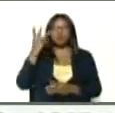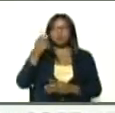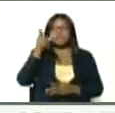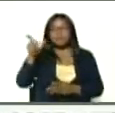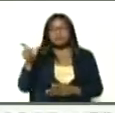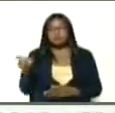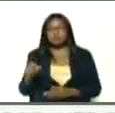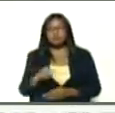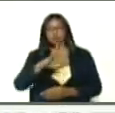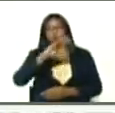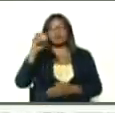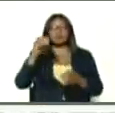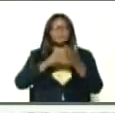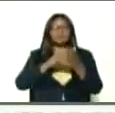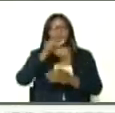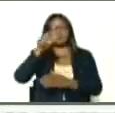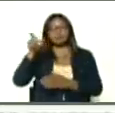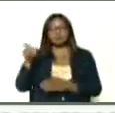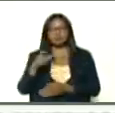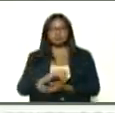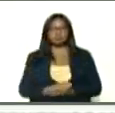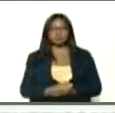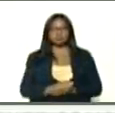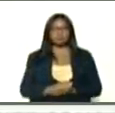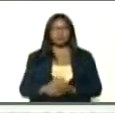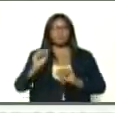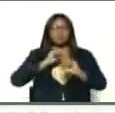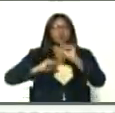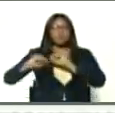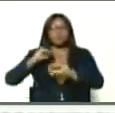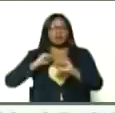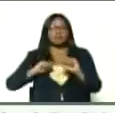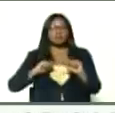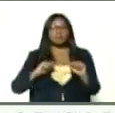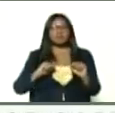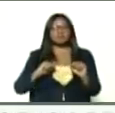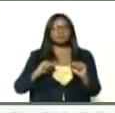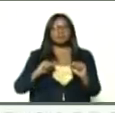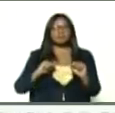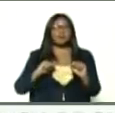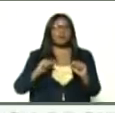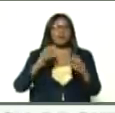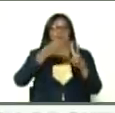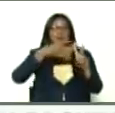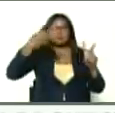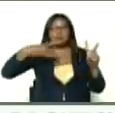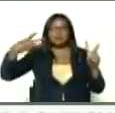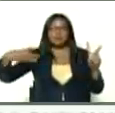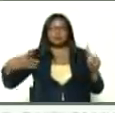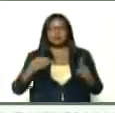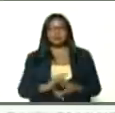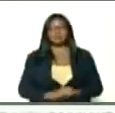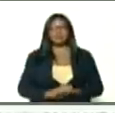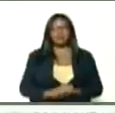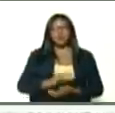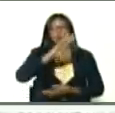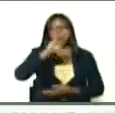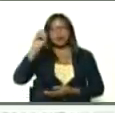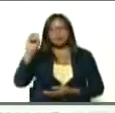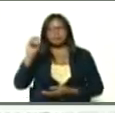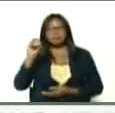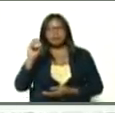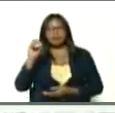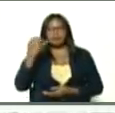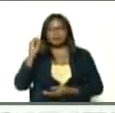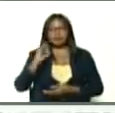inscrito? 40 mil personas, y los movimientos de la sexodiversidad, 40 capítulos, de la bomba atómica,